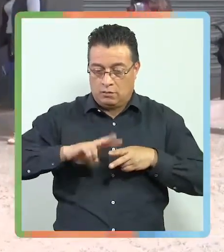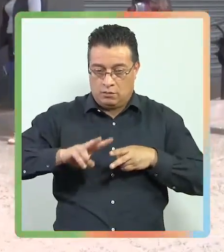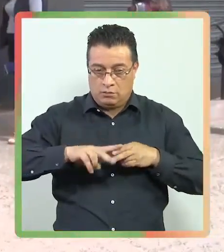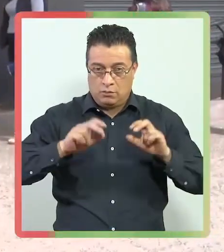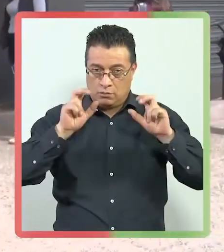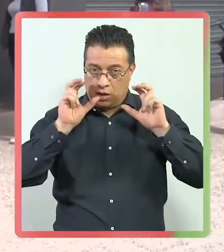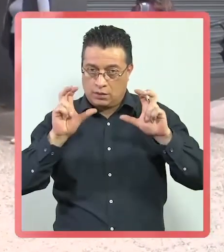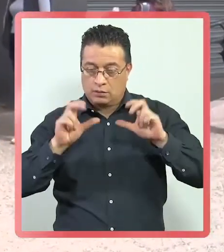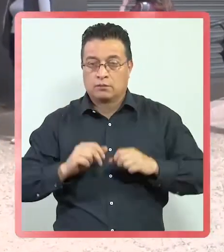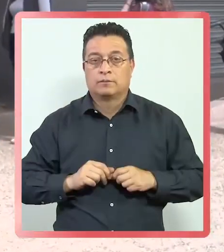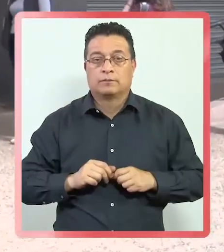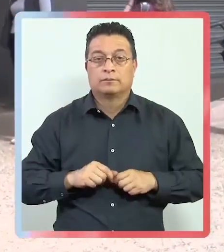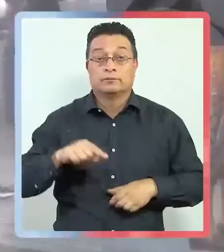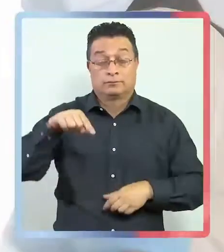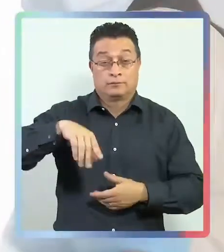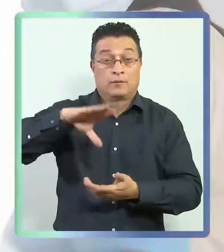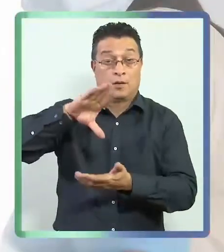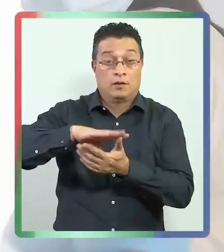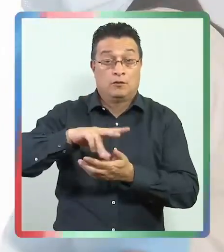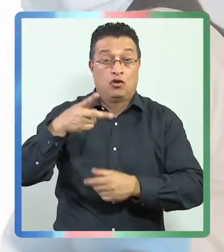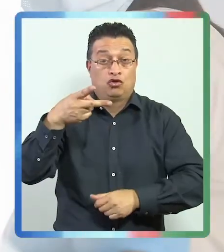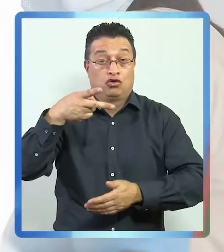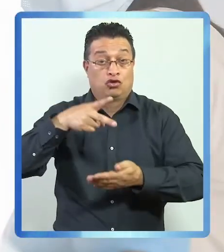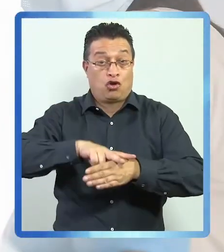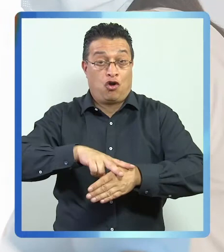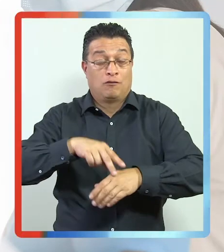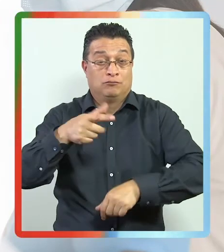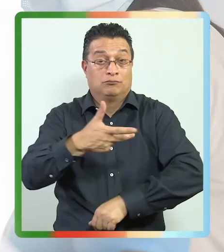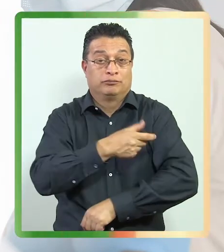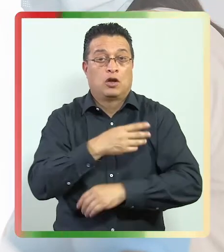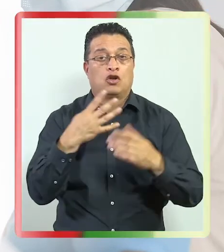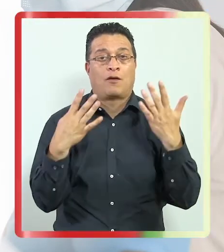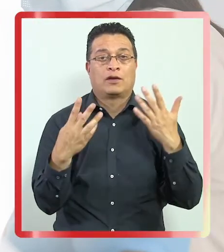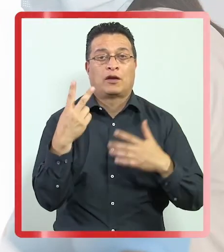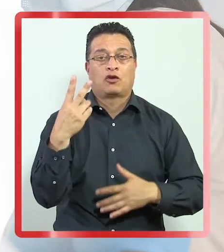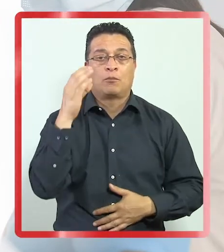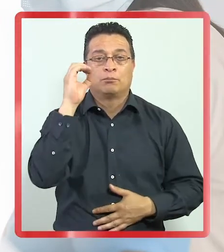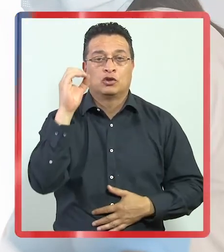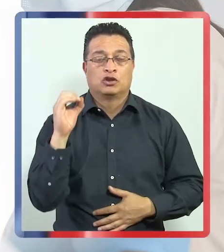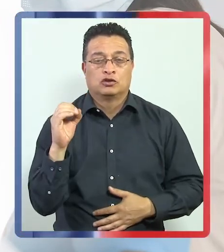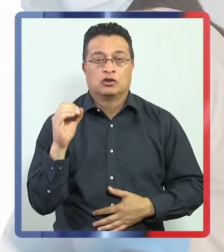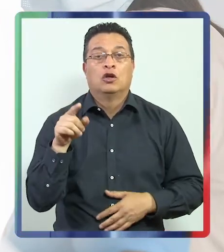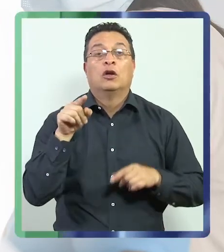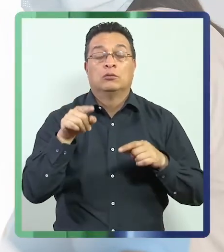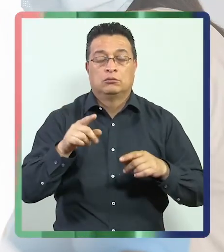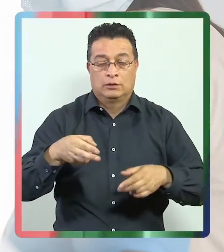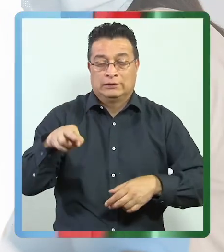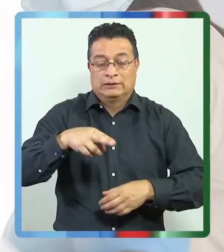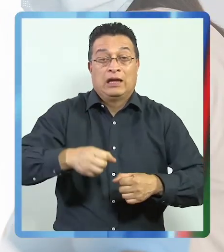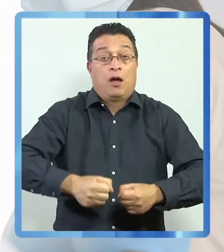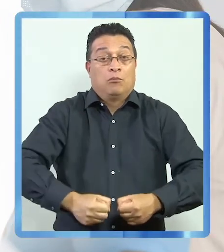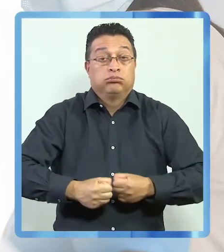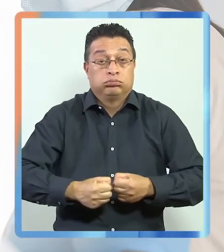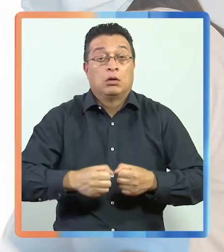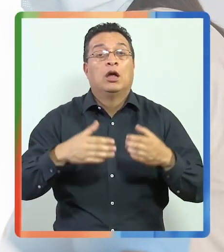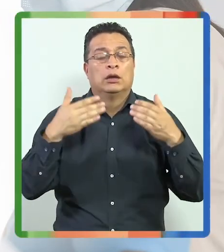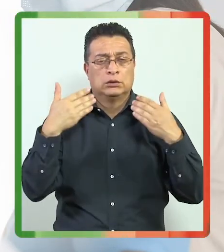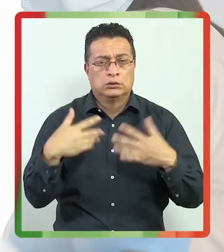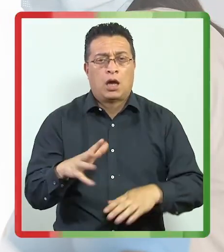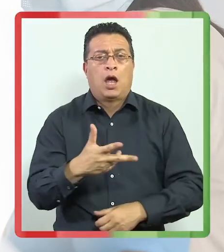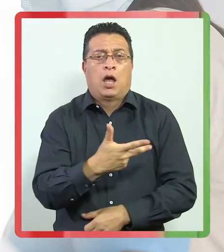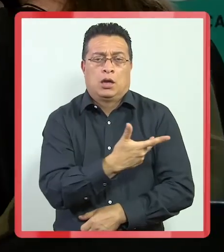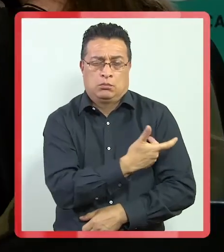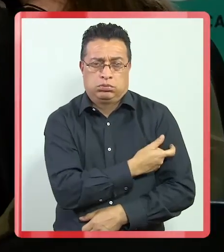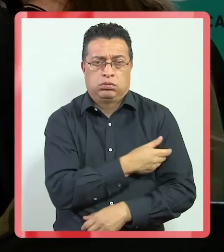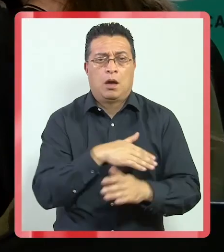En el país, con dos dosis, la cifra llega al 92% y con la dosis de refuerzo ya han sido vacunadas